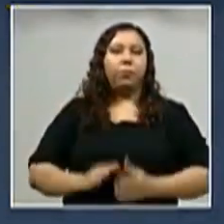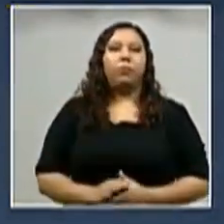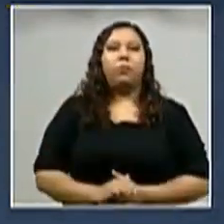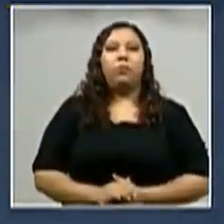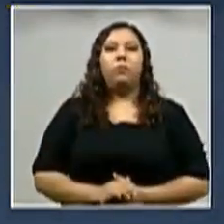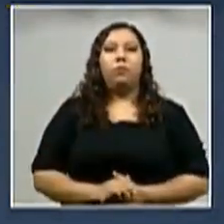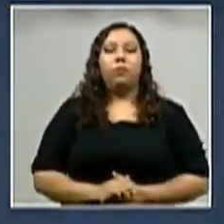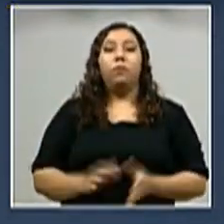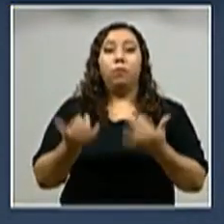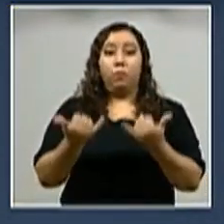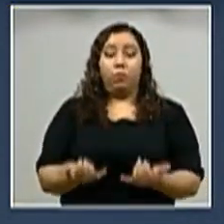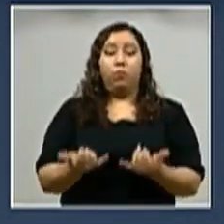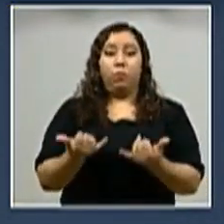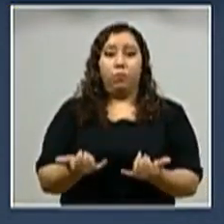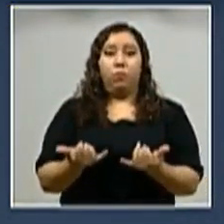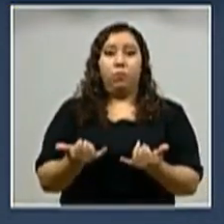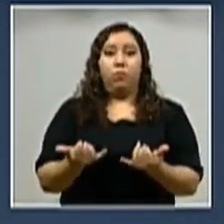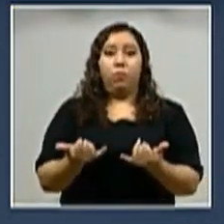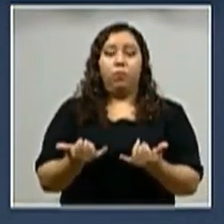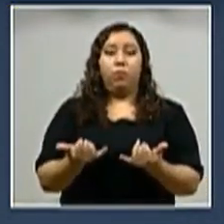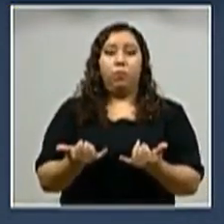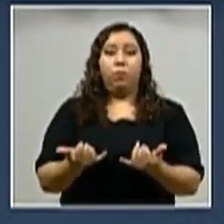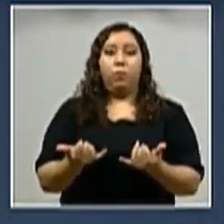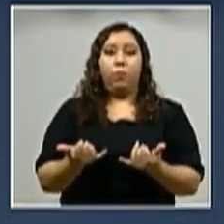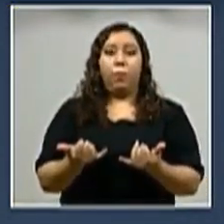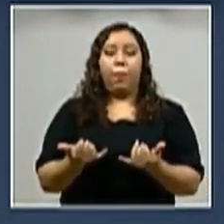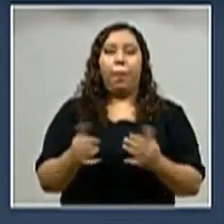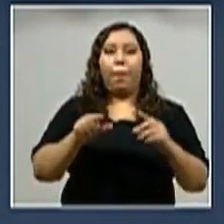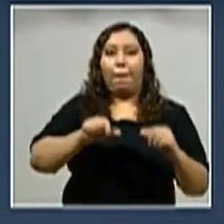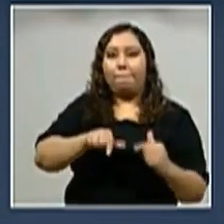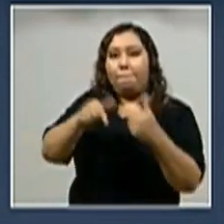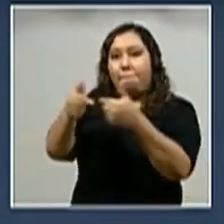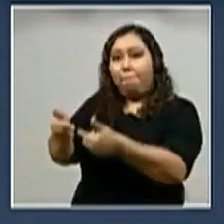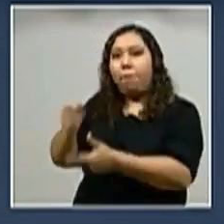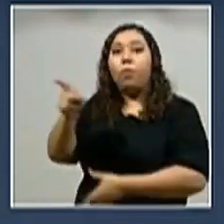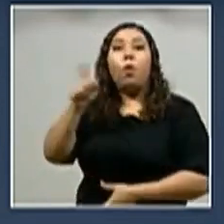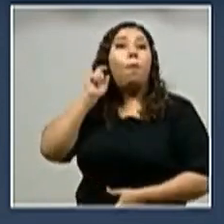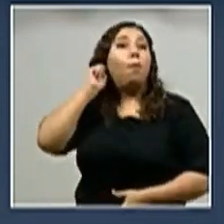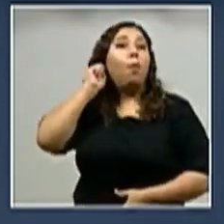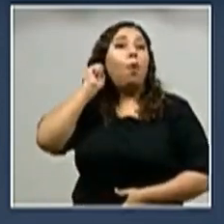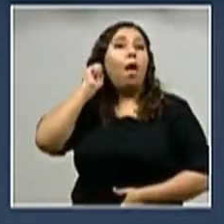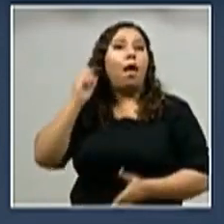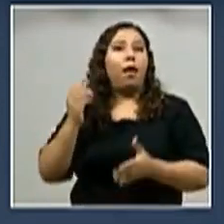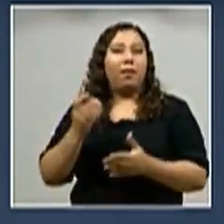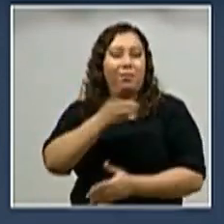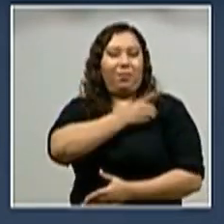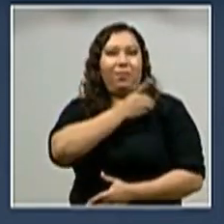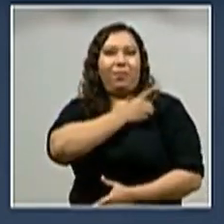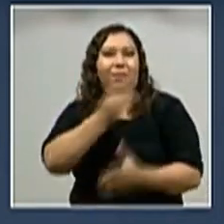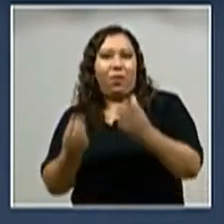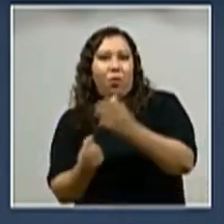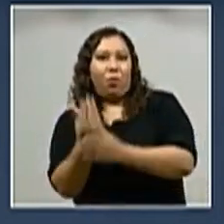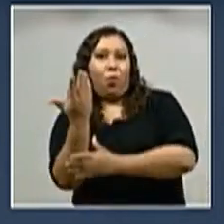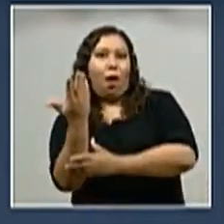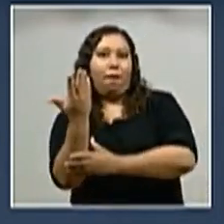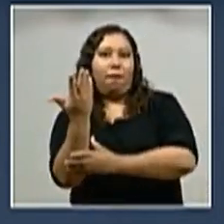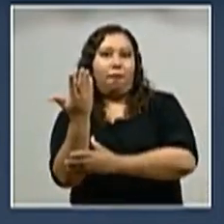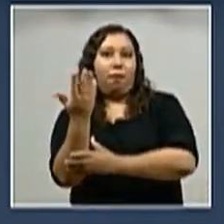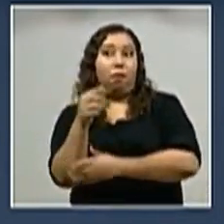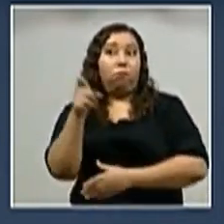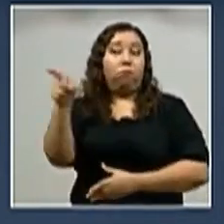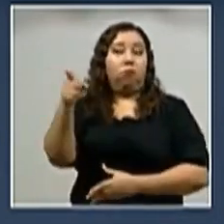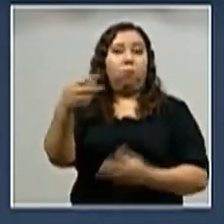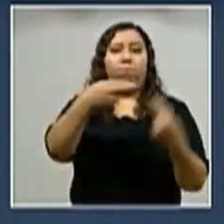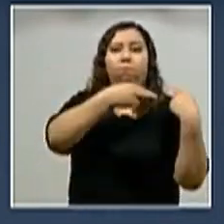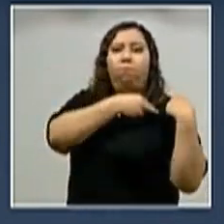A continuación, vamos a dejar a la nueva directora de nuestro laboratorio de